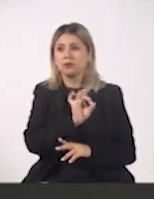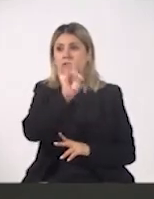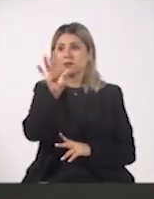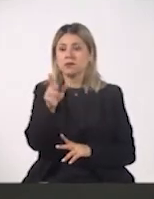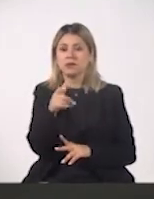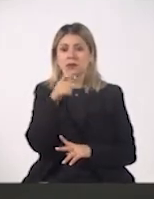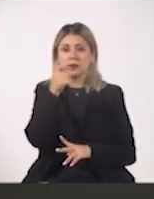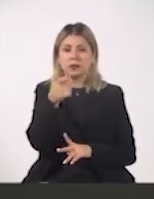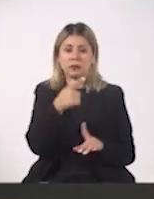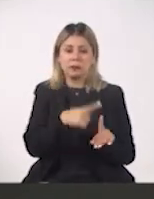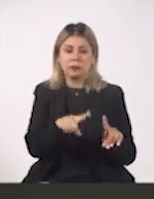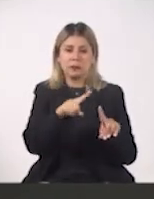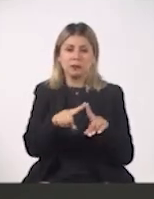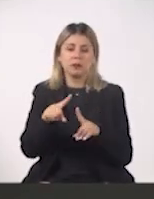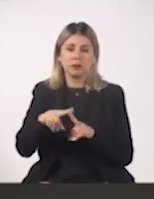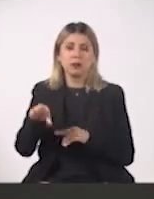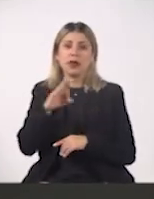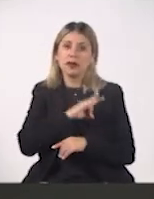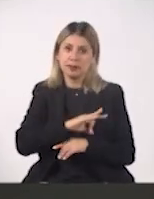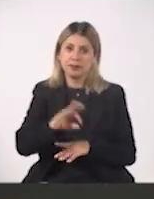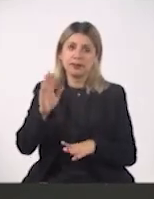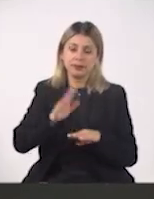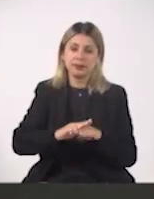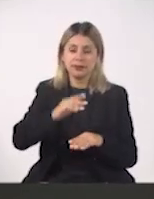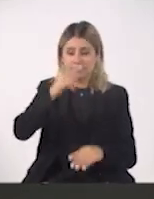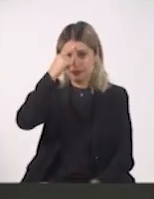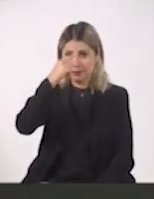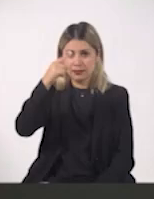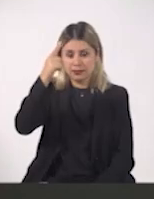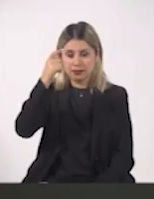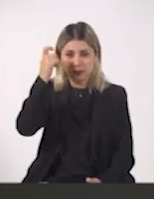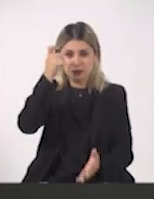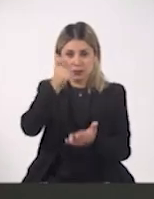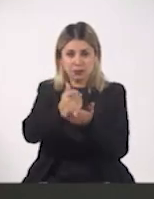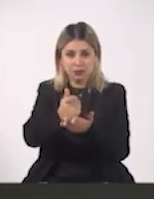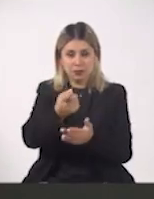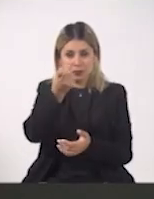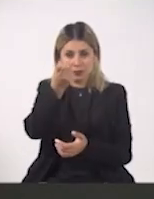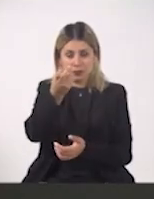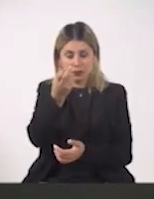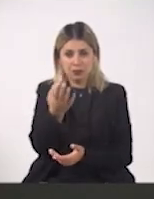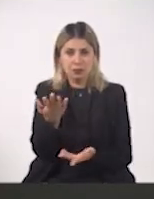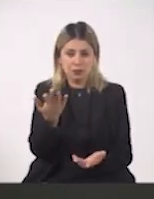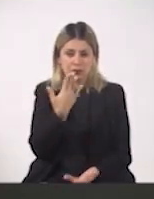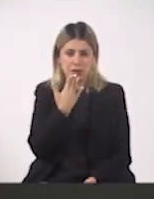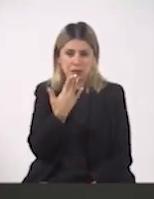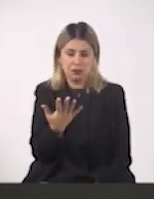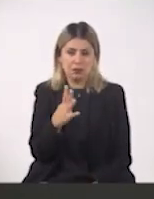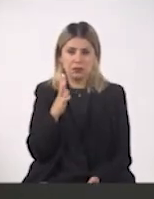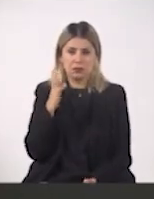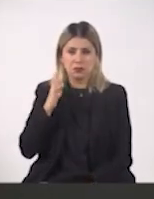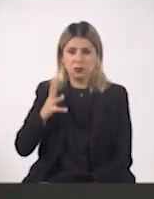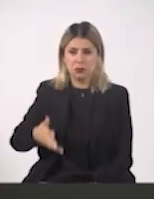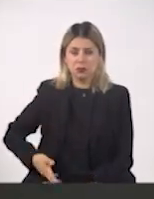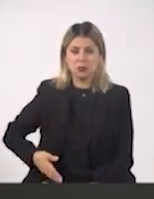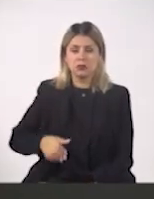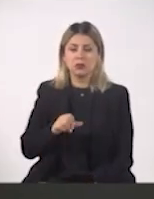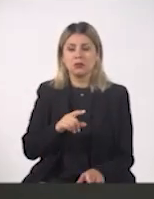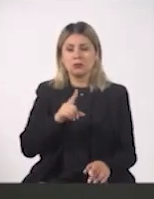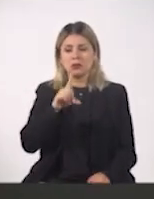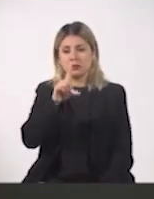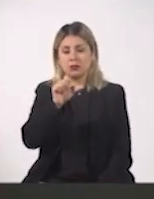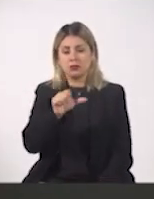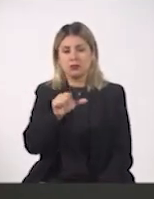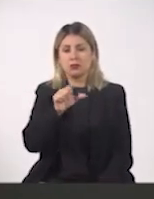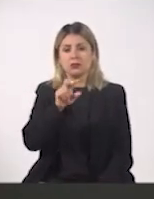muchas cosas que hacen muy sencillo el tema de pagos y debemos sentirnos orgullosos del sistema de pagos, David, porque resulta